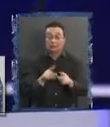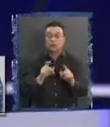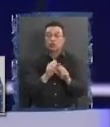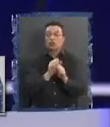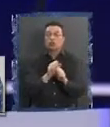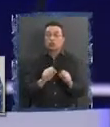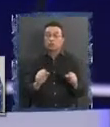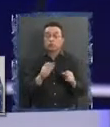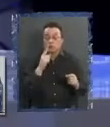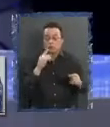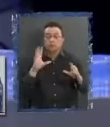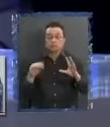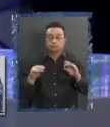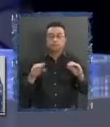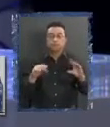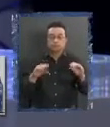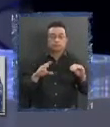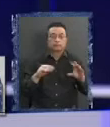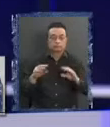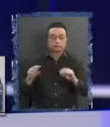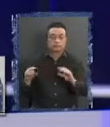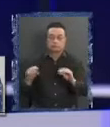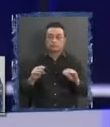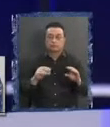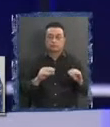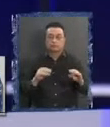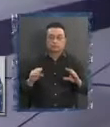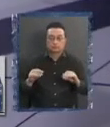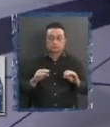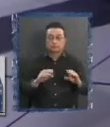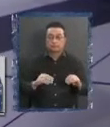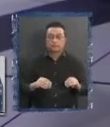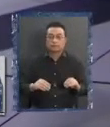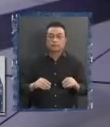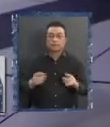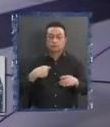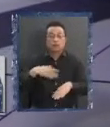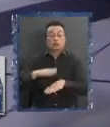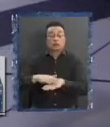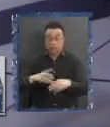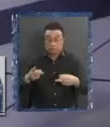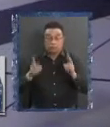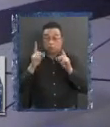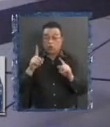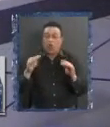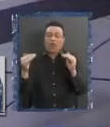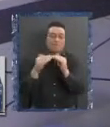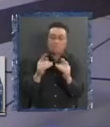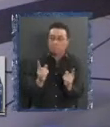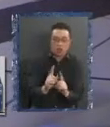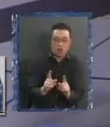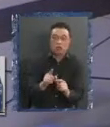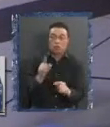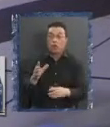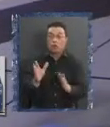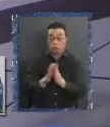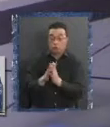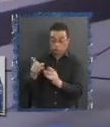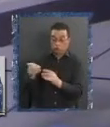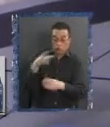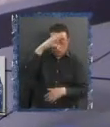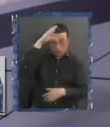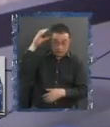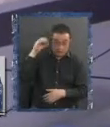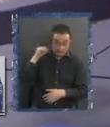me gusta eso. Yo no sé ni puede hacer nada. me encantaría... No, es consentimiento que no es lo mismo. Pero a me gustaría que Lisa nos explicara, porque la verdad es que